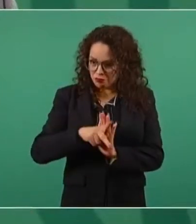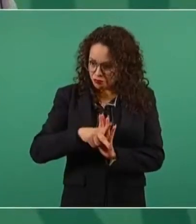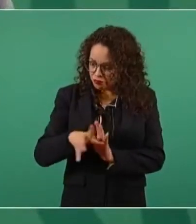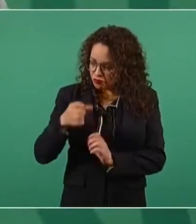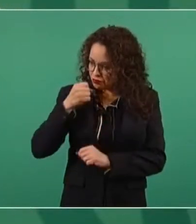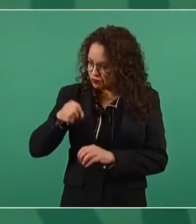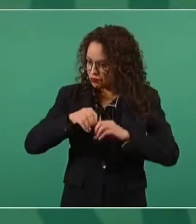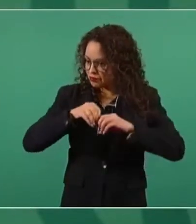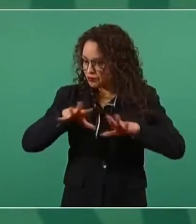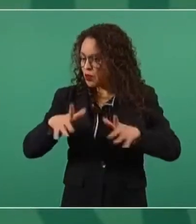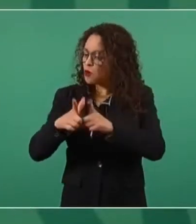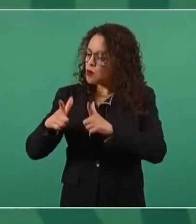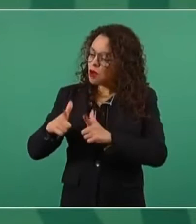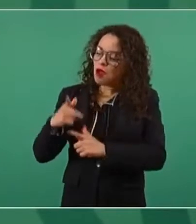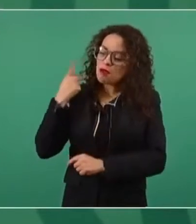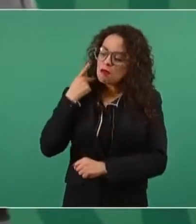y pasó en los partidos